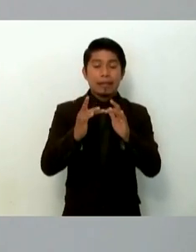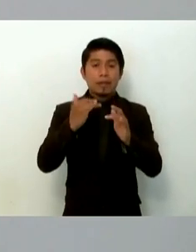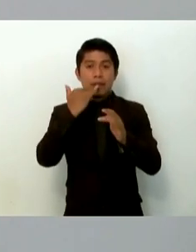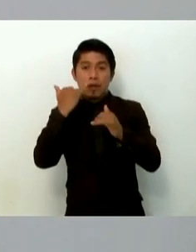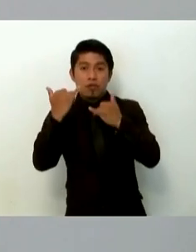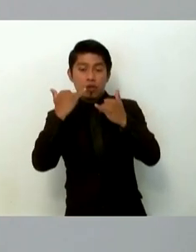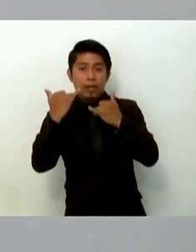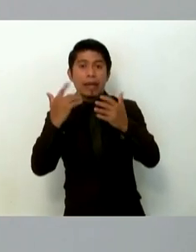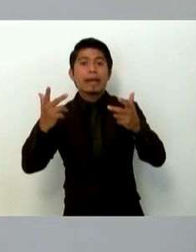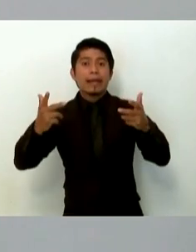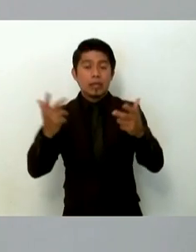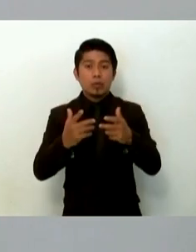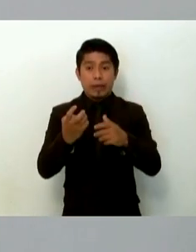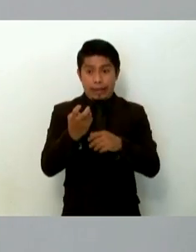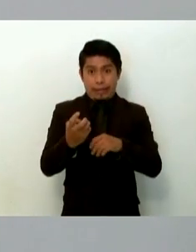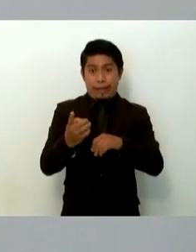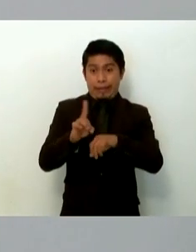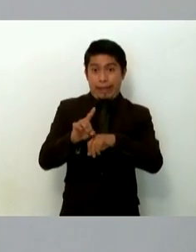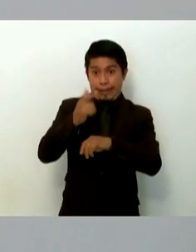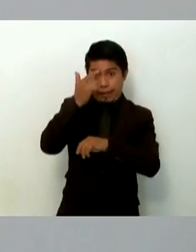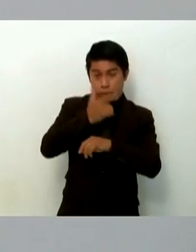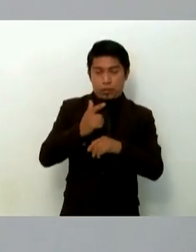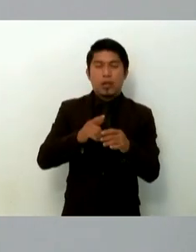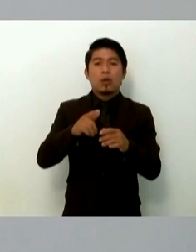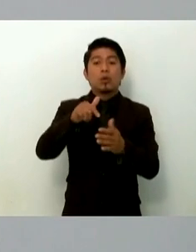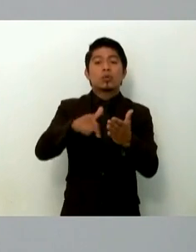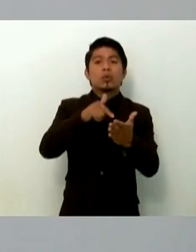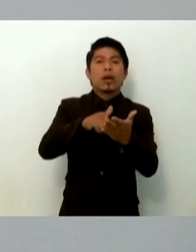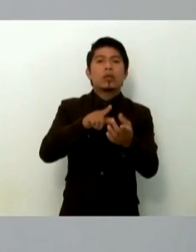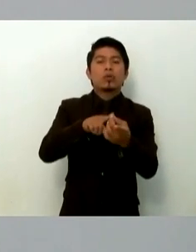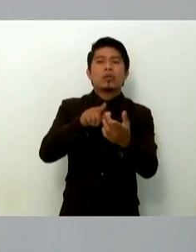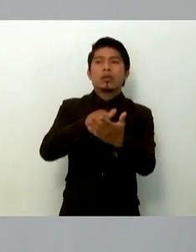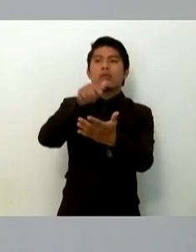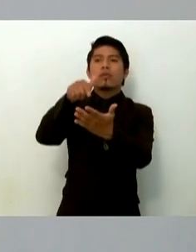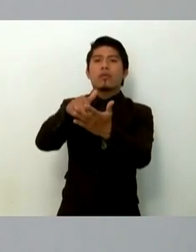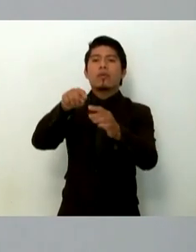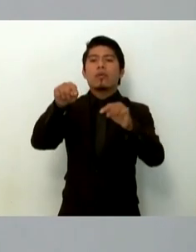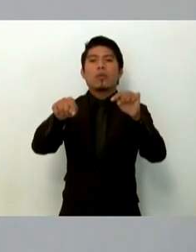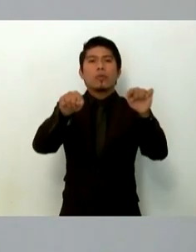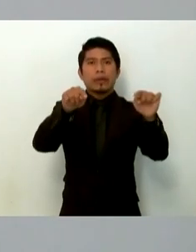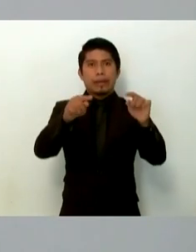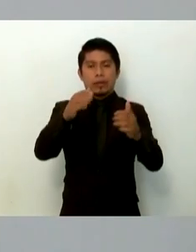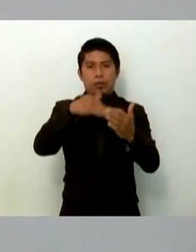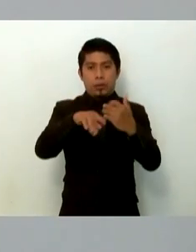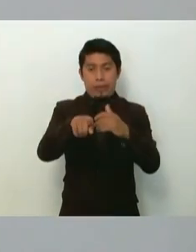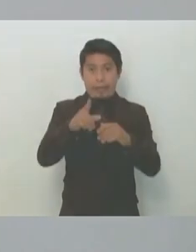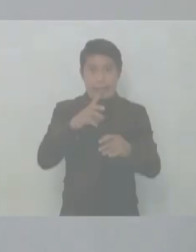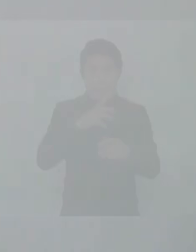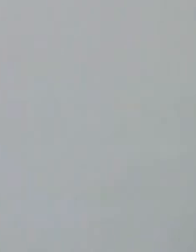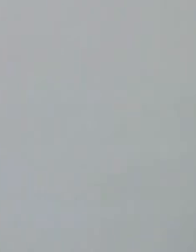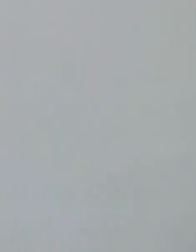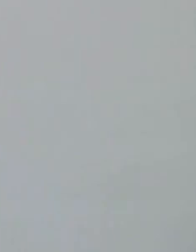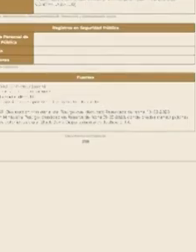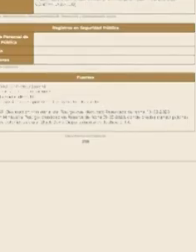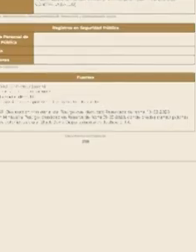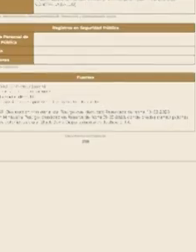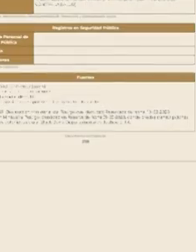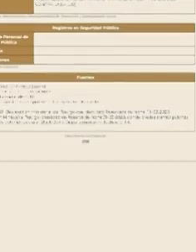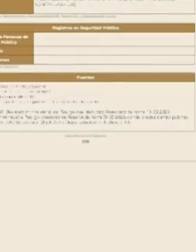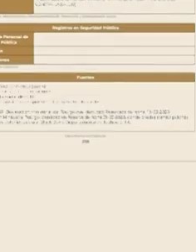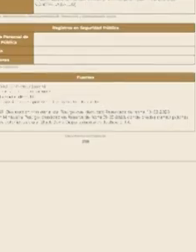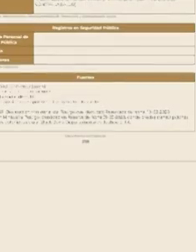telefónicas que realizó esa noche los lugares donde estuvo operando durante la operación con su